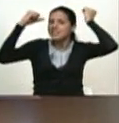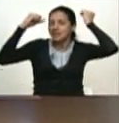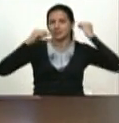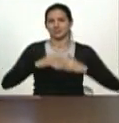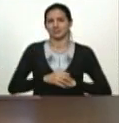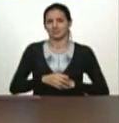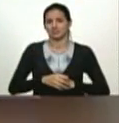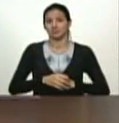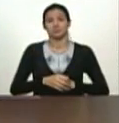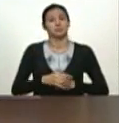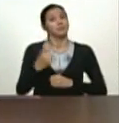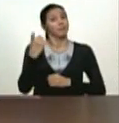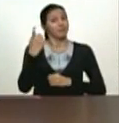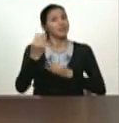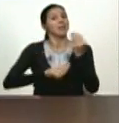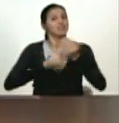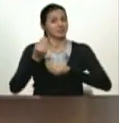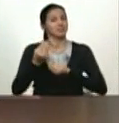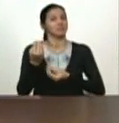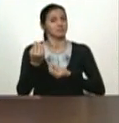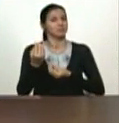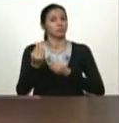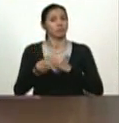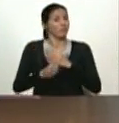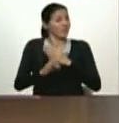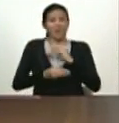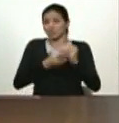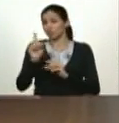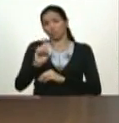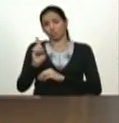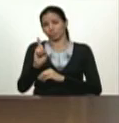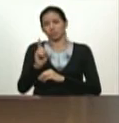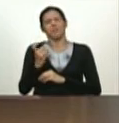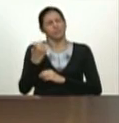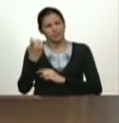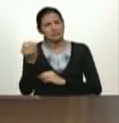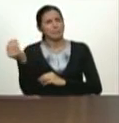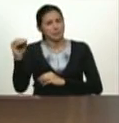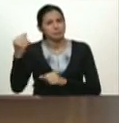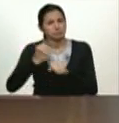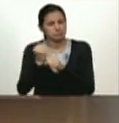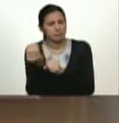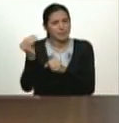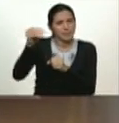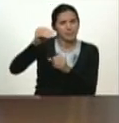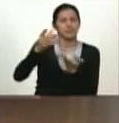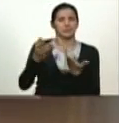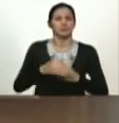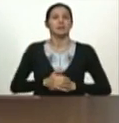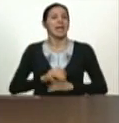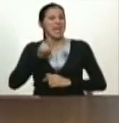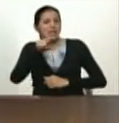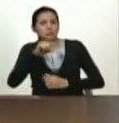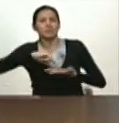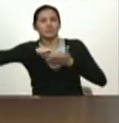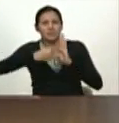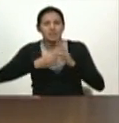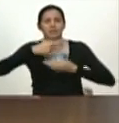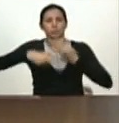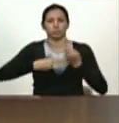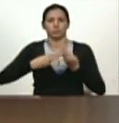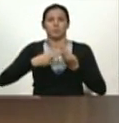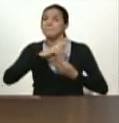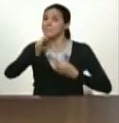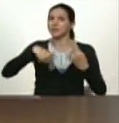Eso es una tarea pendiente. No lo hemos hecho como hay que hacerlo, no lo hemos logrado todavía. pero es parte de la revolución para que se haga irreversible.